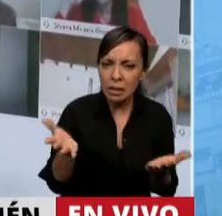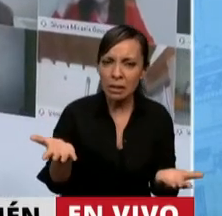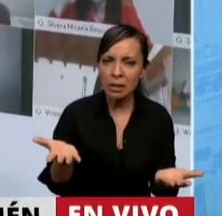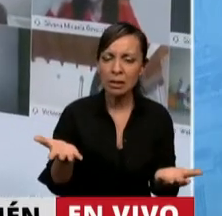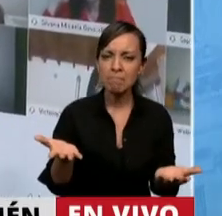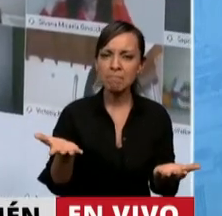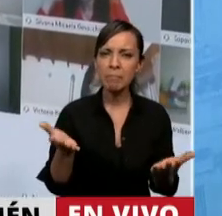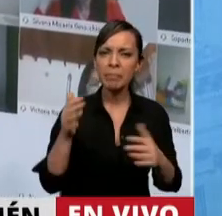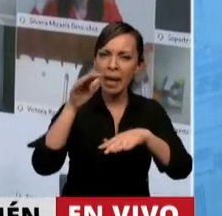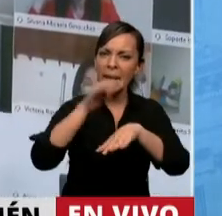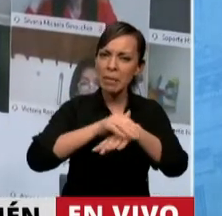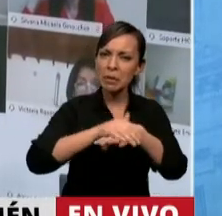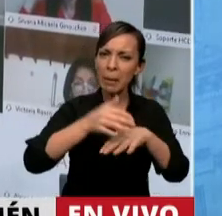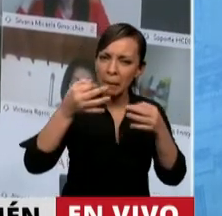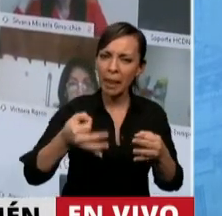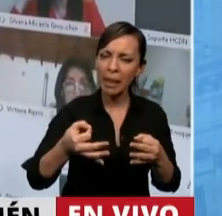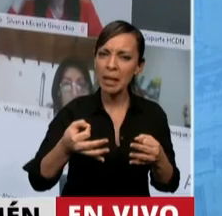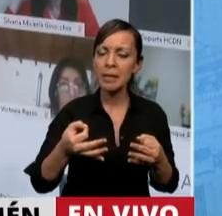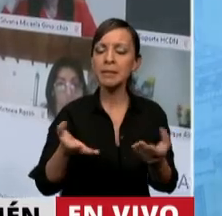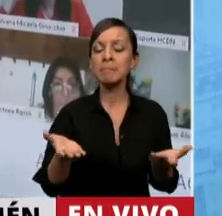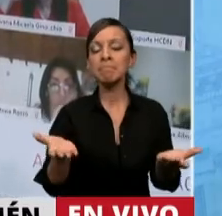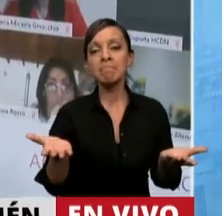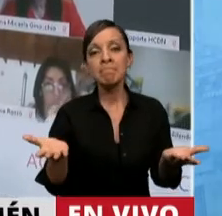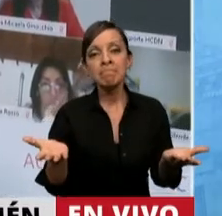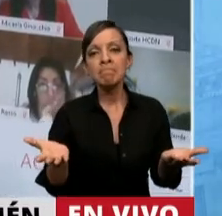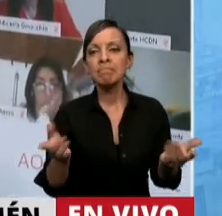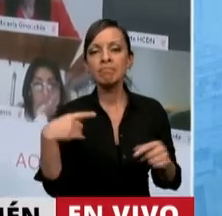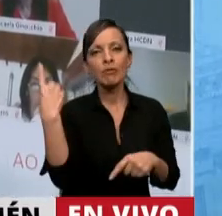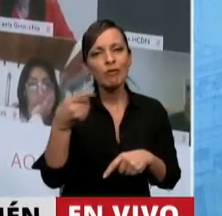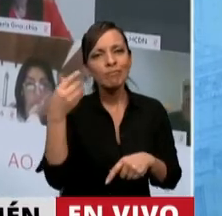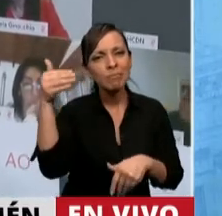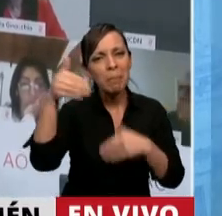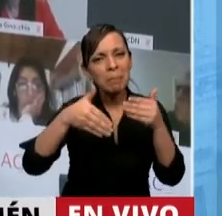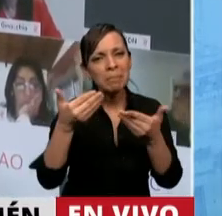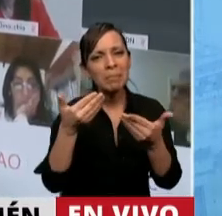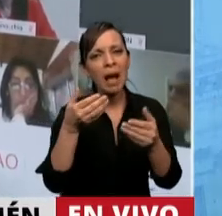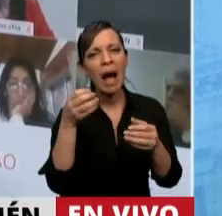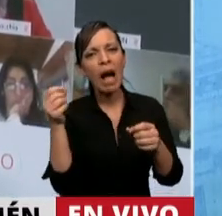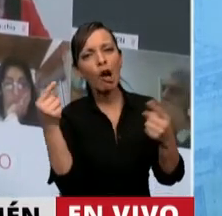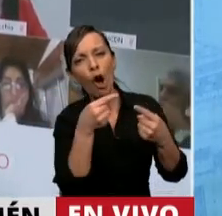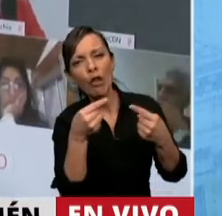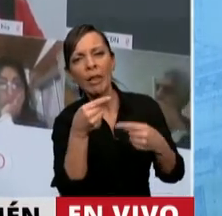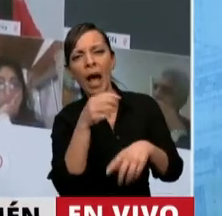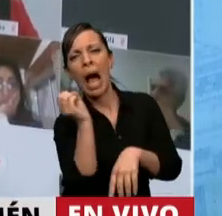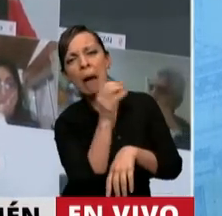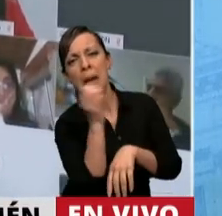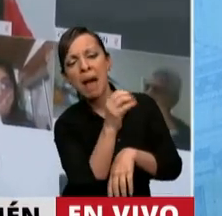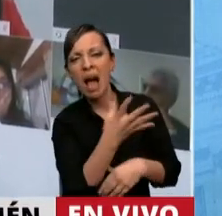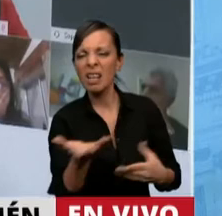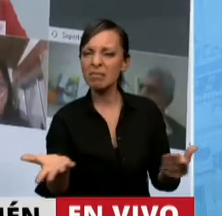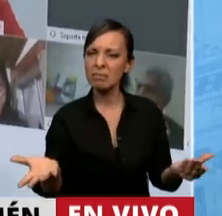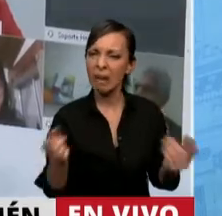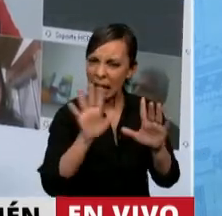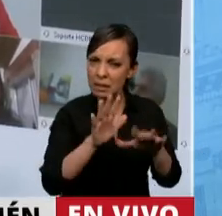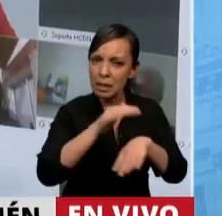o es responsable venir a este recinto a hablar mal de mi adversario creyendo